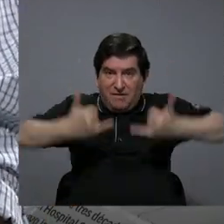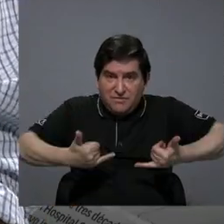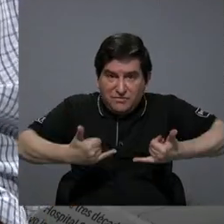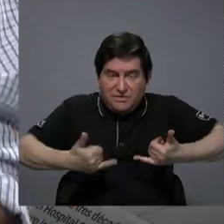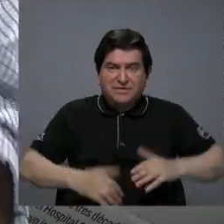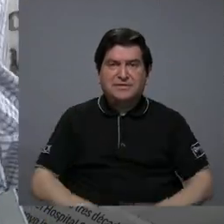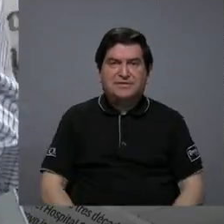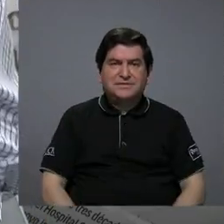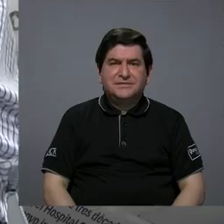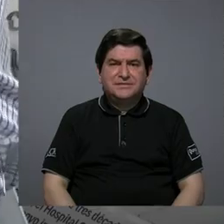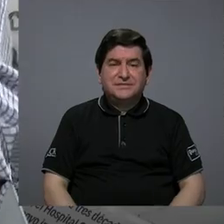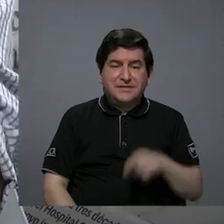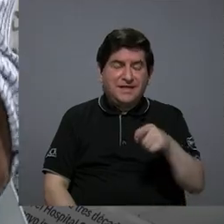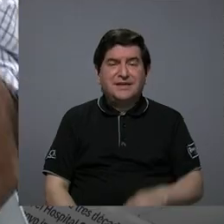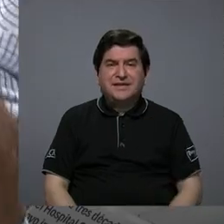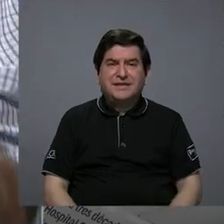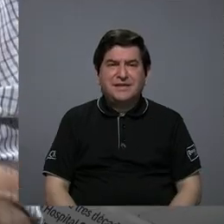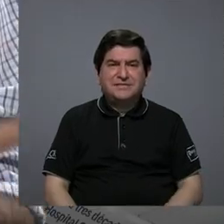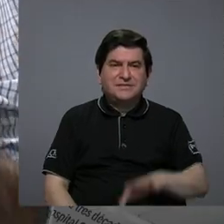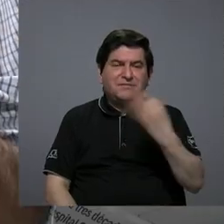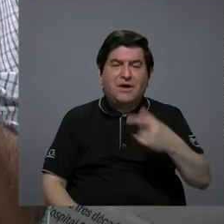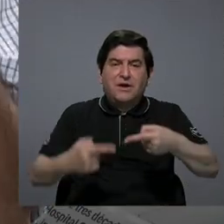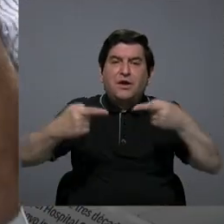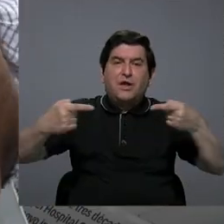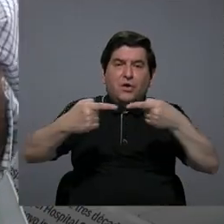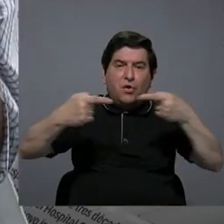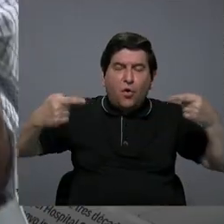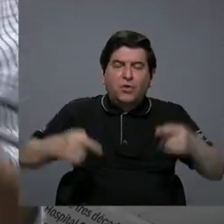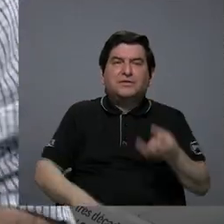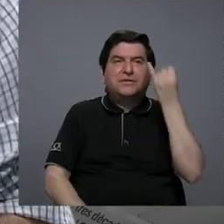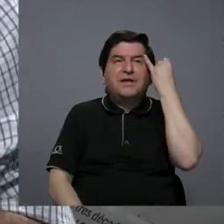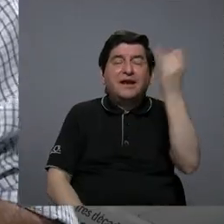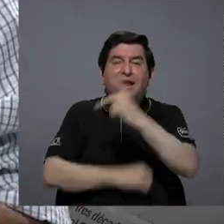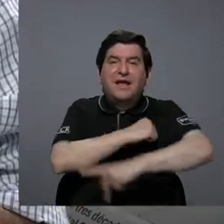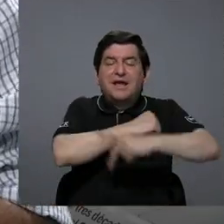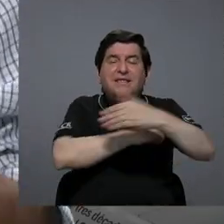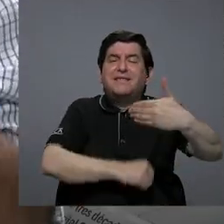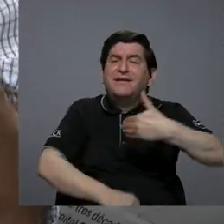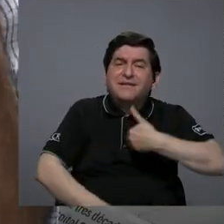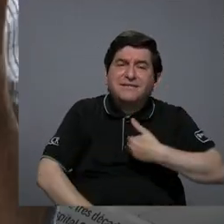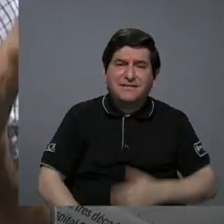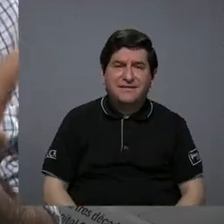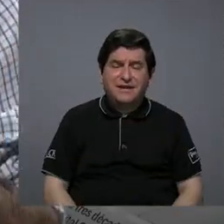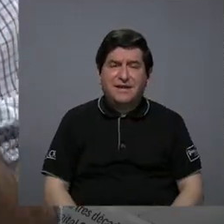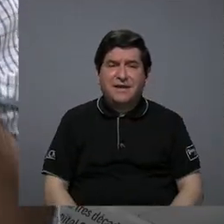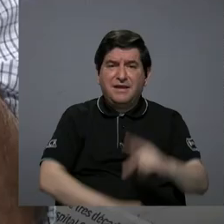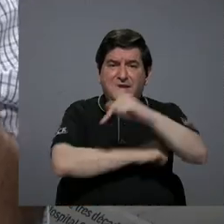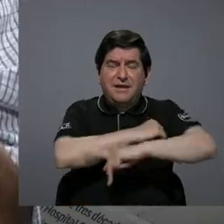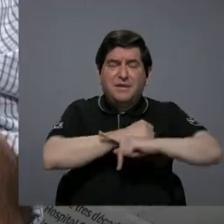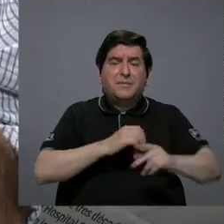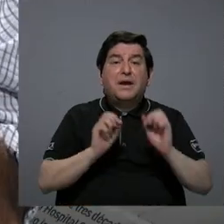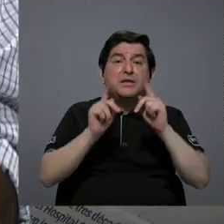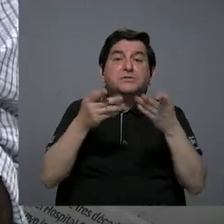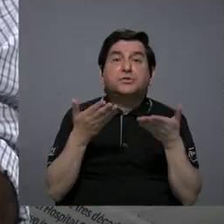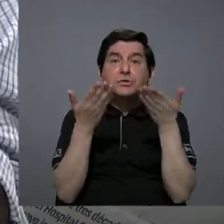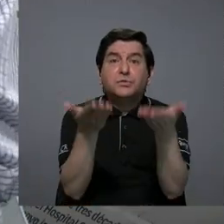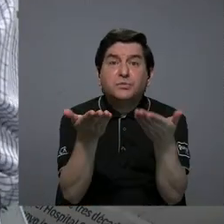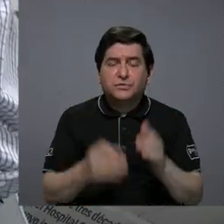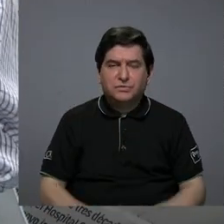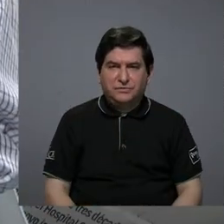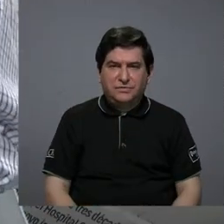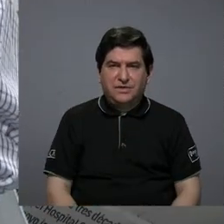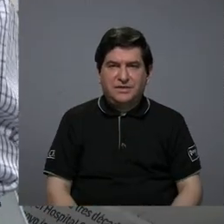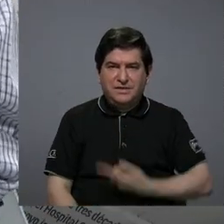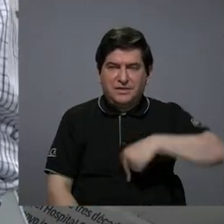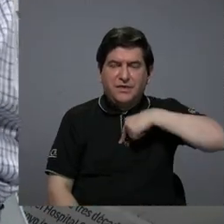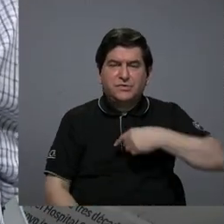van a contrapelo o en contradicción con el ideal de país que tenemos que es un país de oportunidades estamos